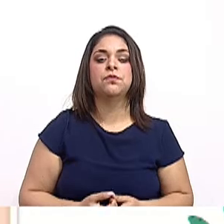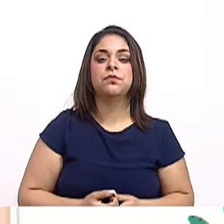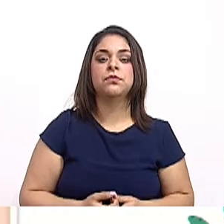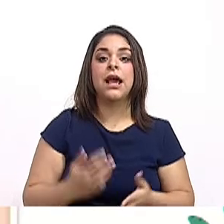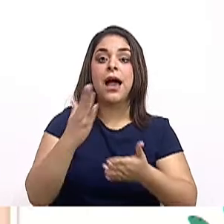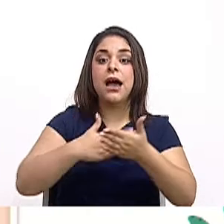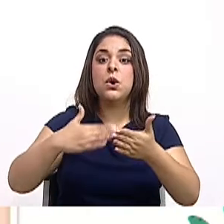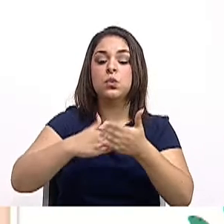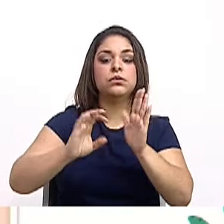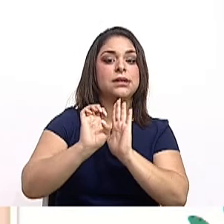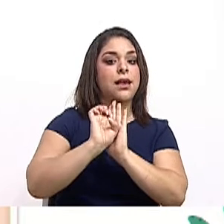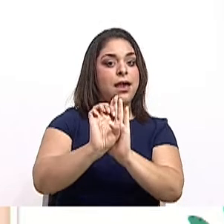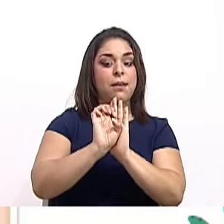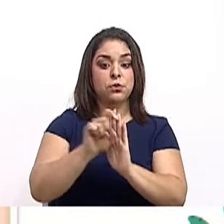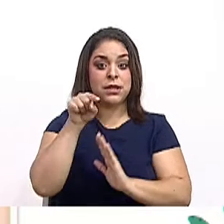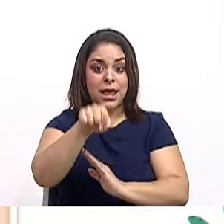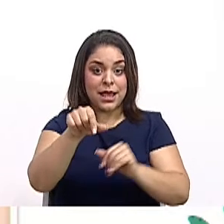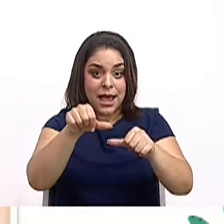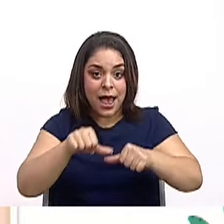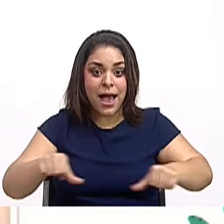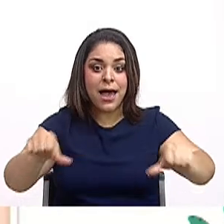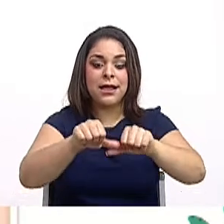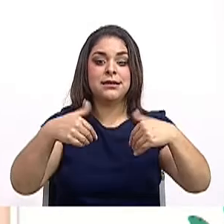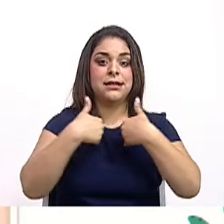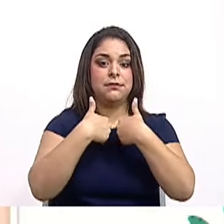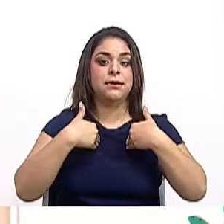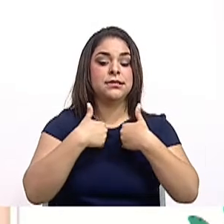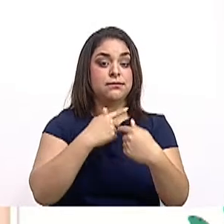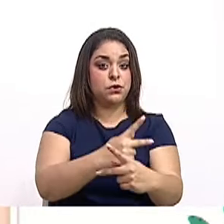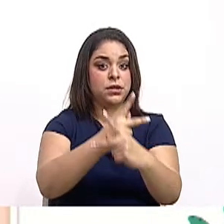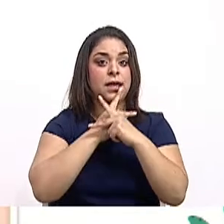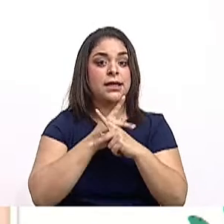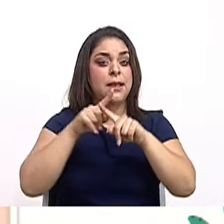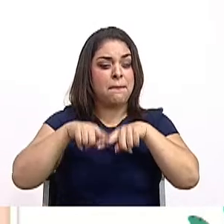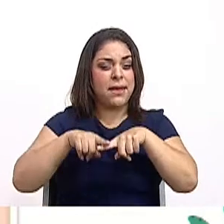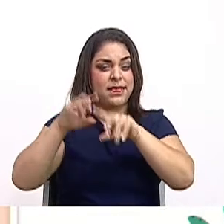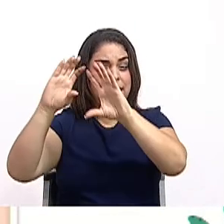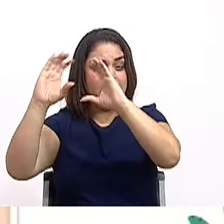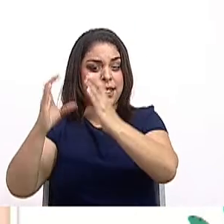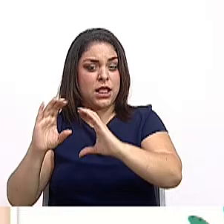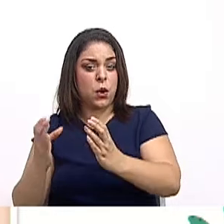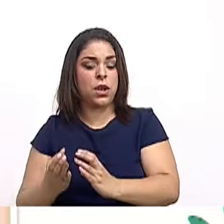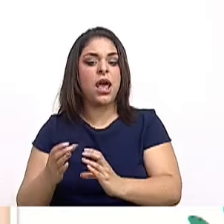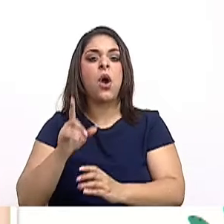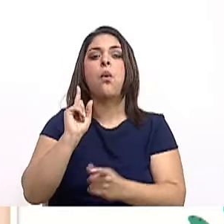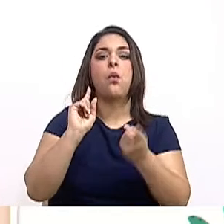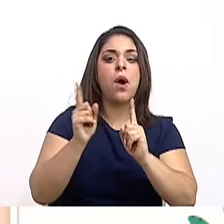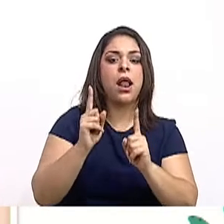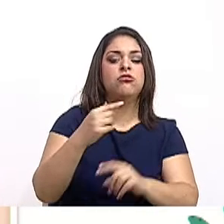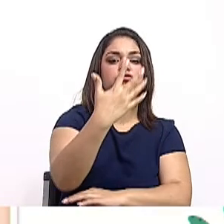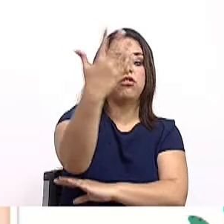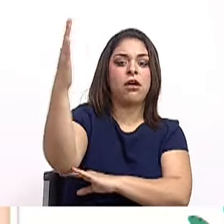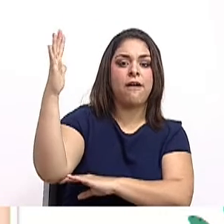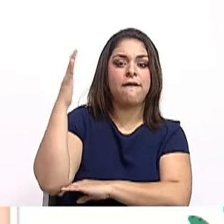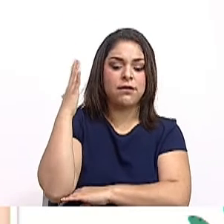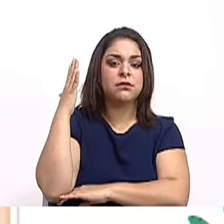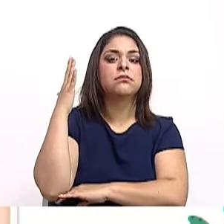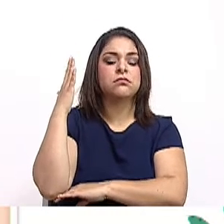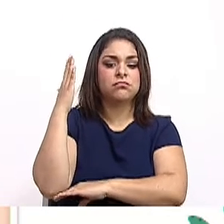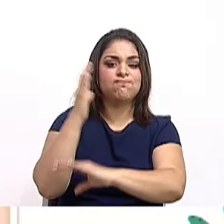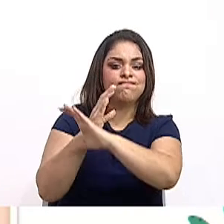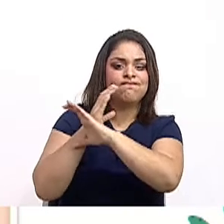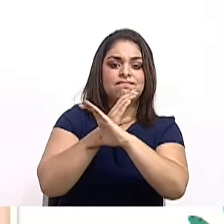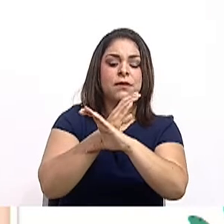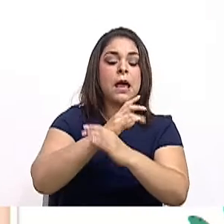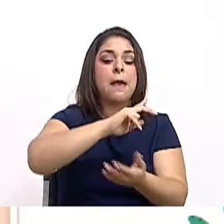de estas áreas silvestres protegidas, según esas categorías de manejo, van a ser reservas forestales, los parques nacionales,